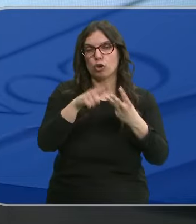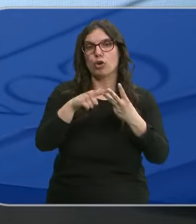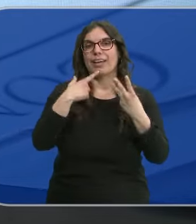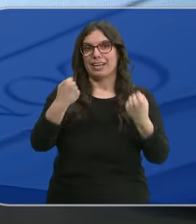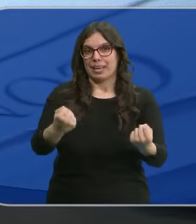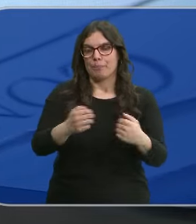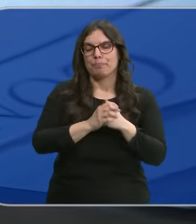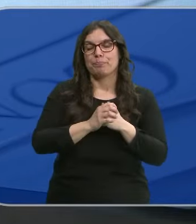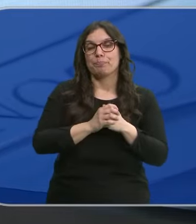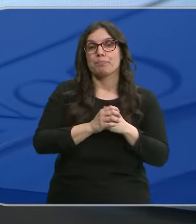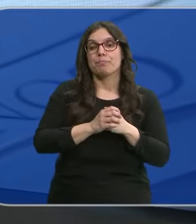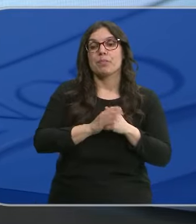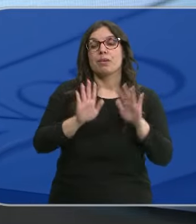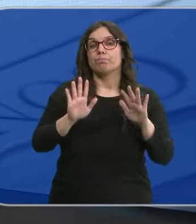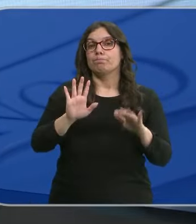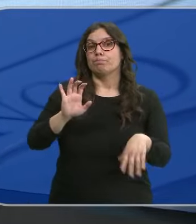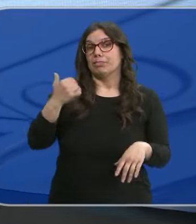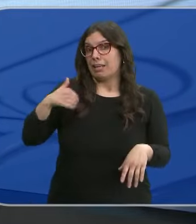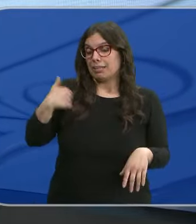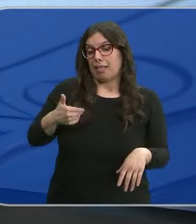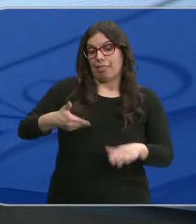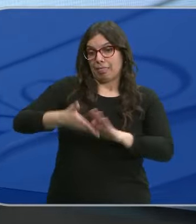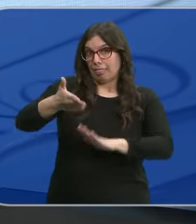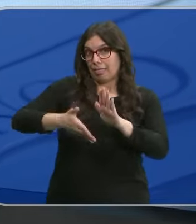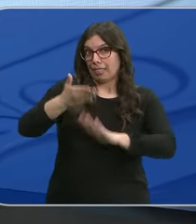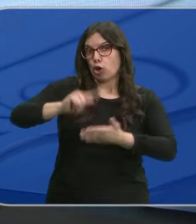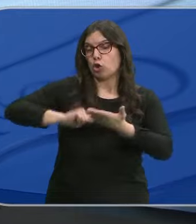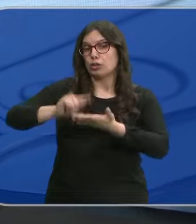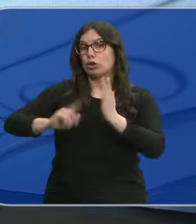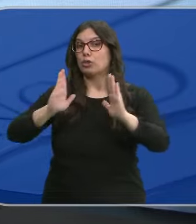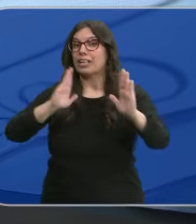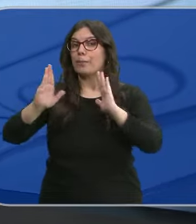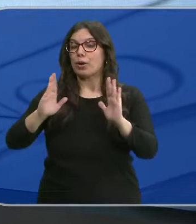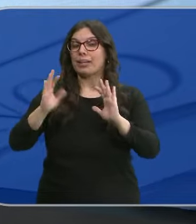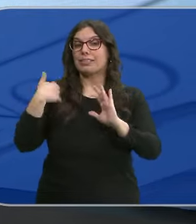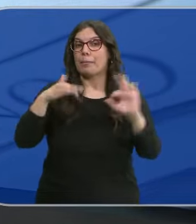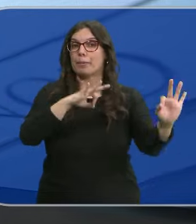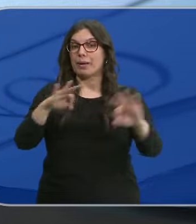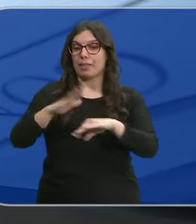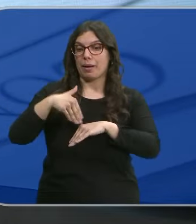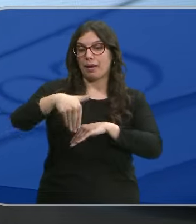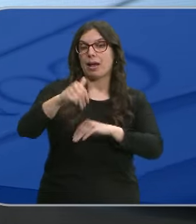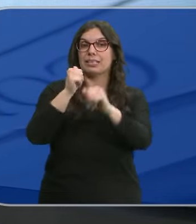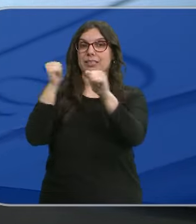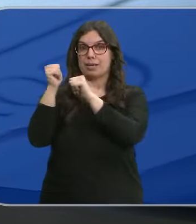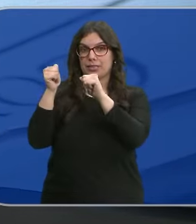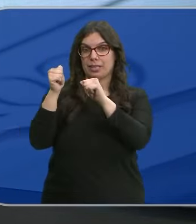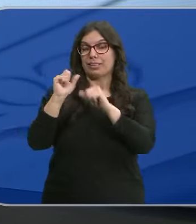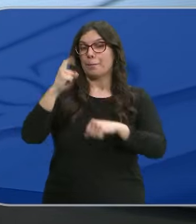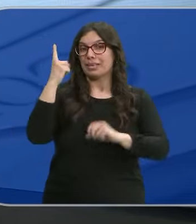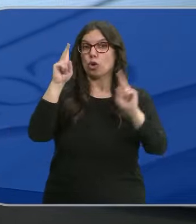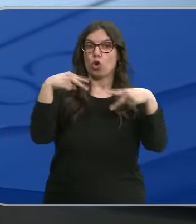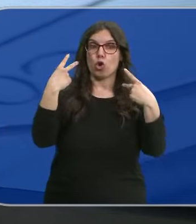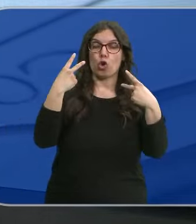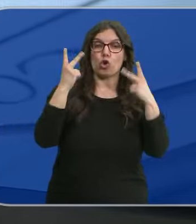y el energético. Pero antes de esto, ya tenemos a la vuelta de la esquina las contrataciones temporales previstas para la Semana Santa, principalmente en